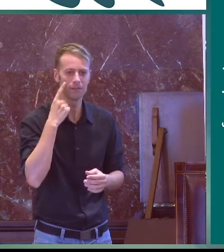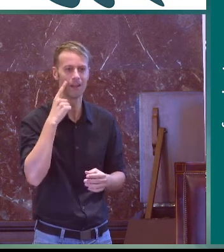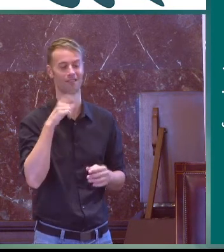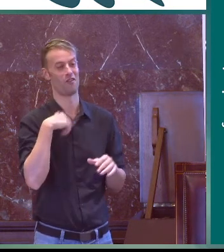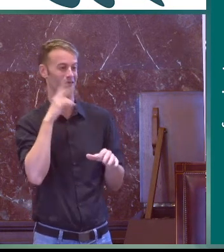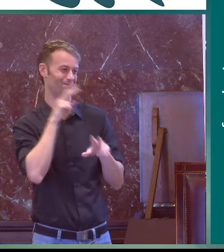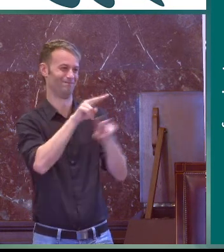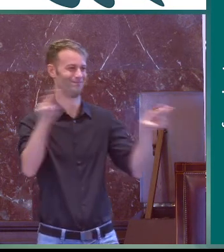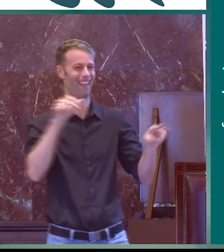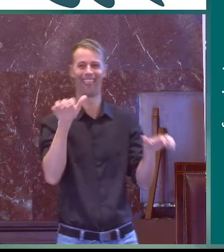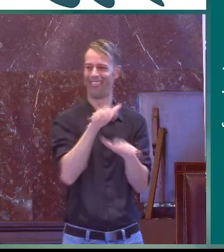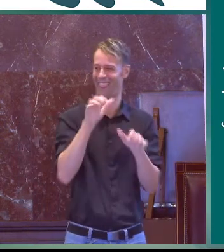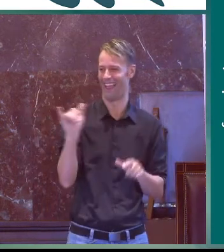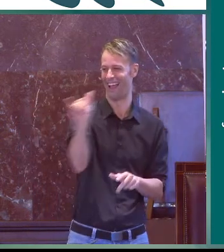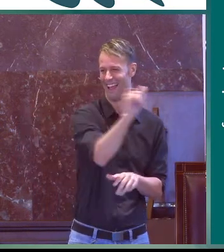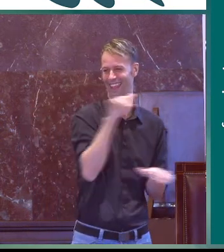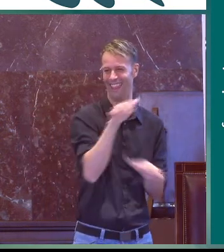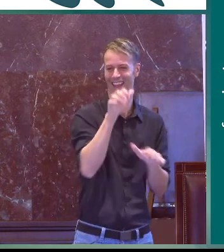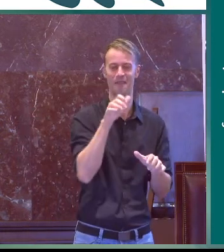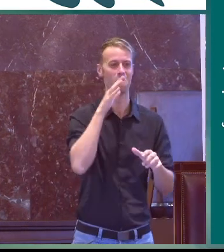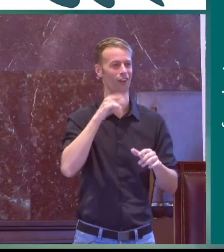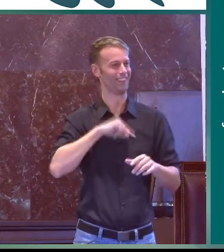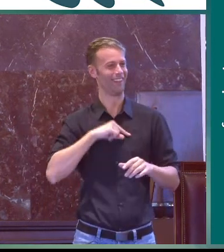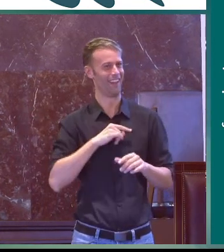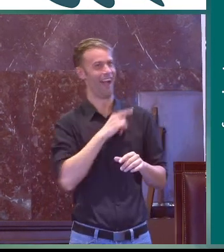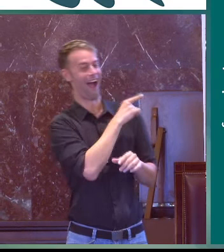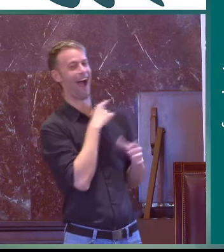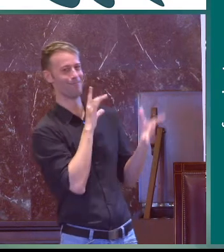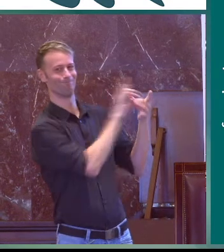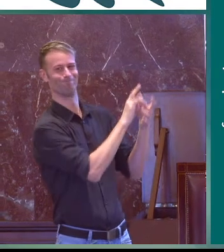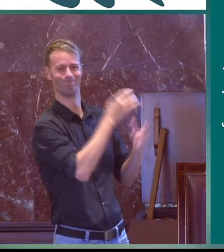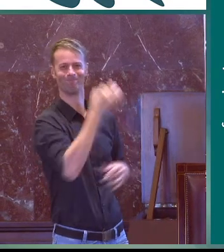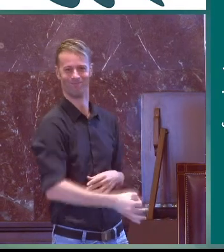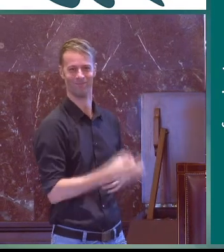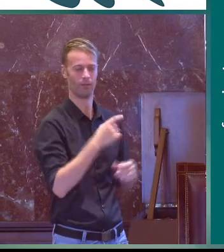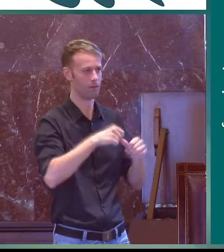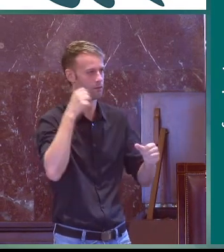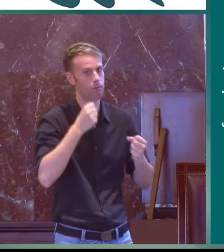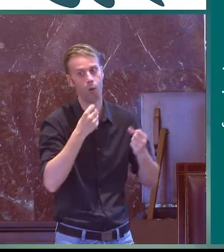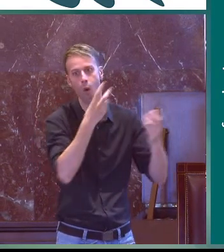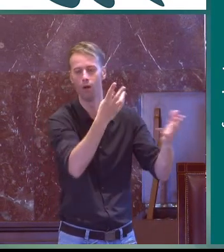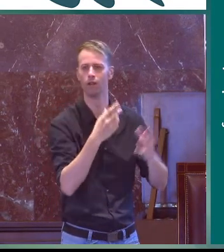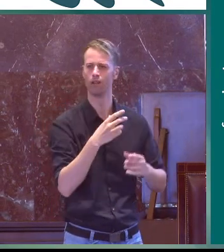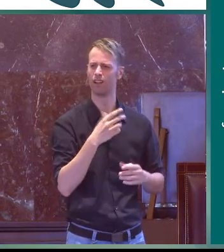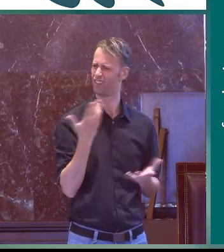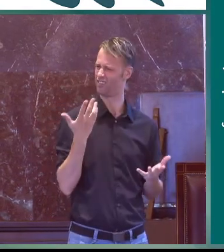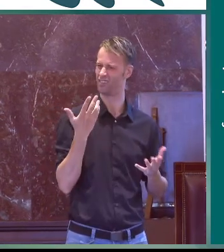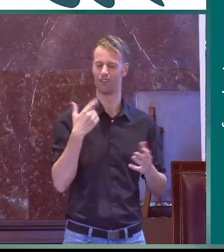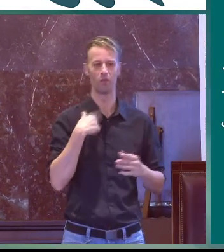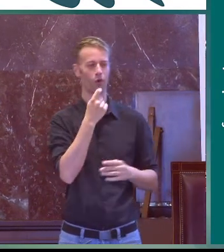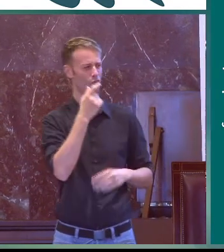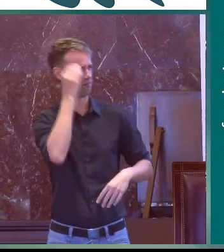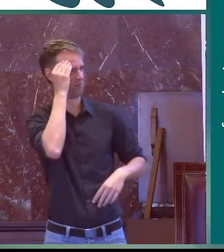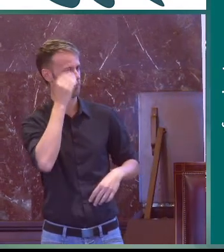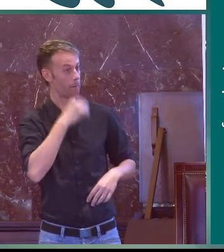qué pena habitualmente suele pasar esto veo que os estáis riendo o sea que algo os ha pasado parecido a esto muchísimas